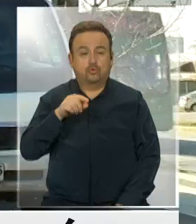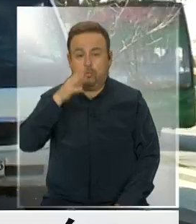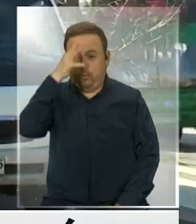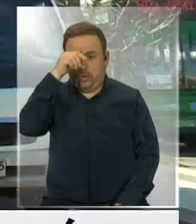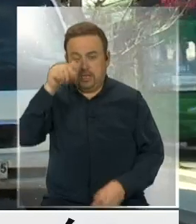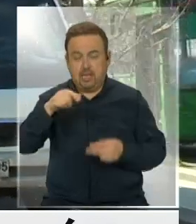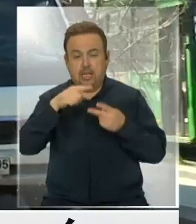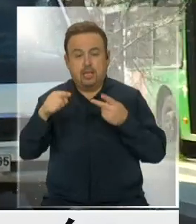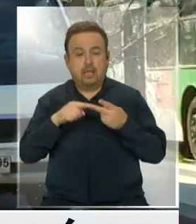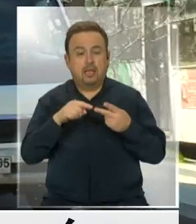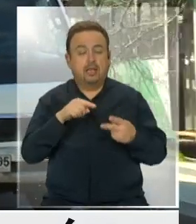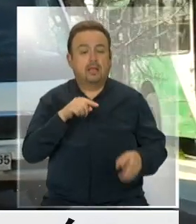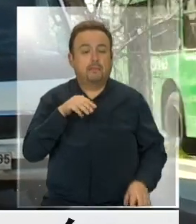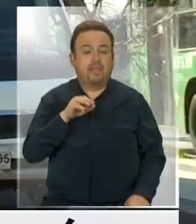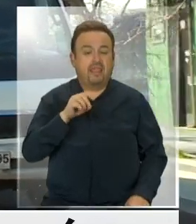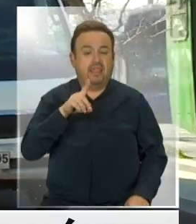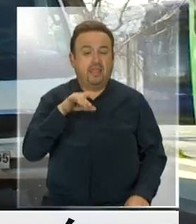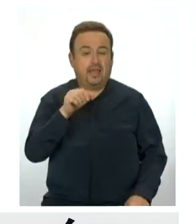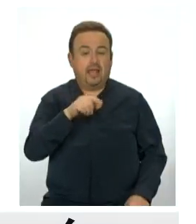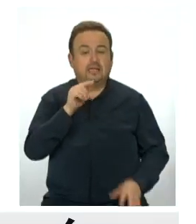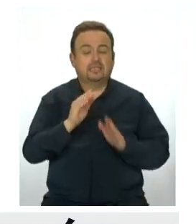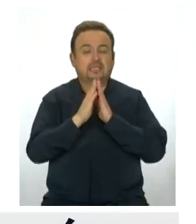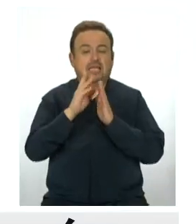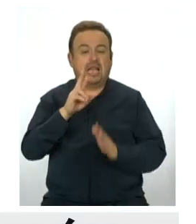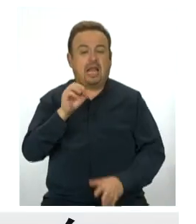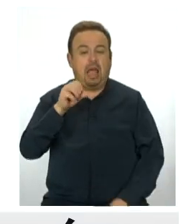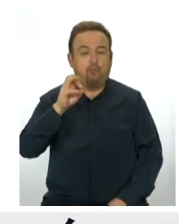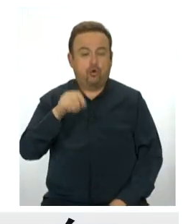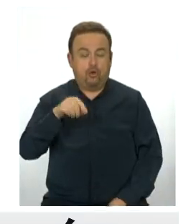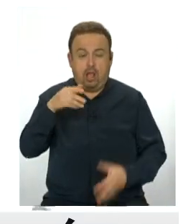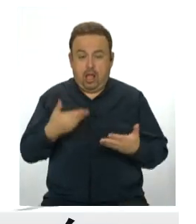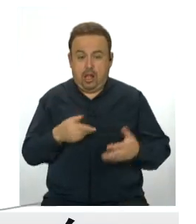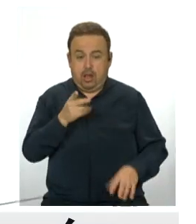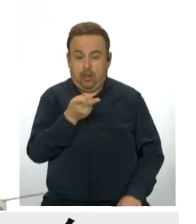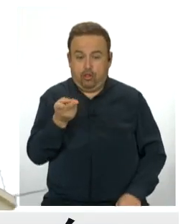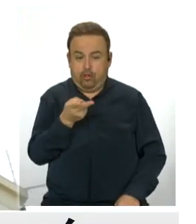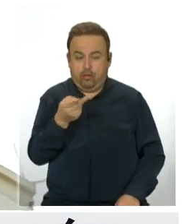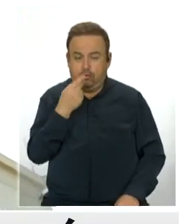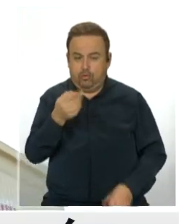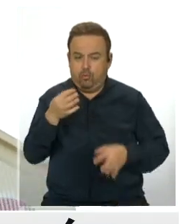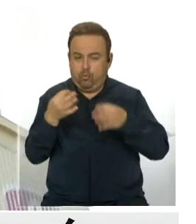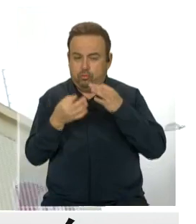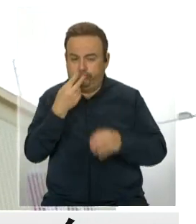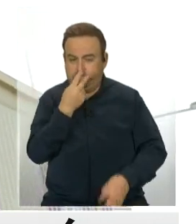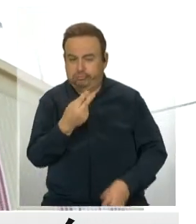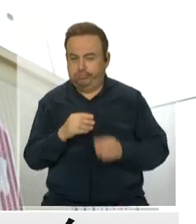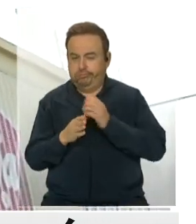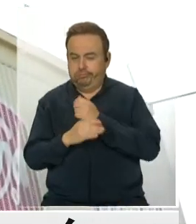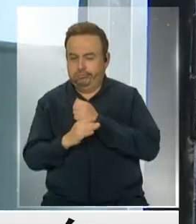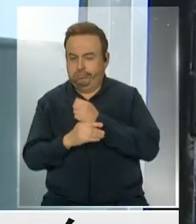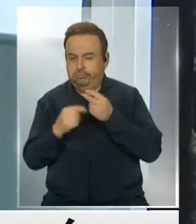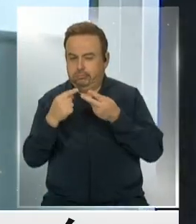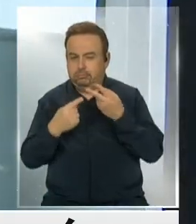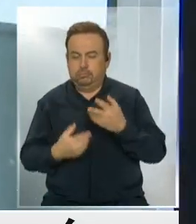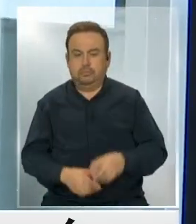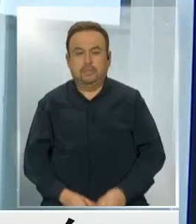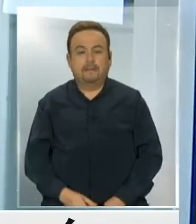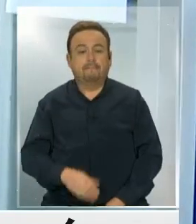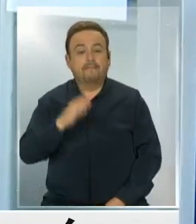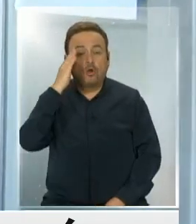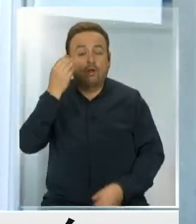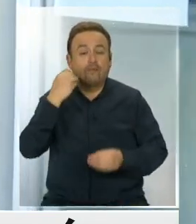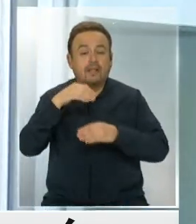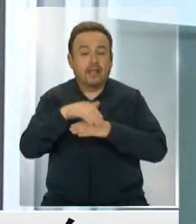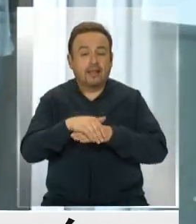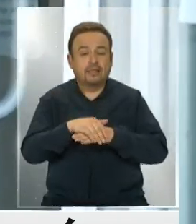Alto y Marcela Medina Ricci en San Ramón. Hoy están en la mira de la justicia. Hola, buenas